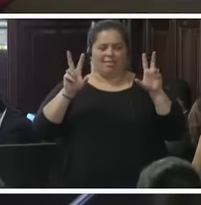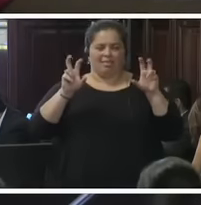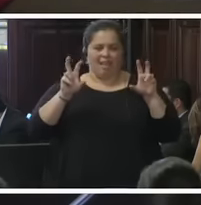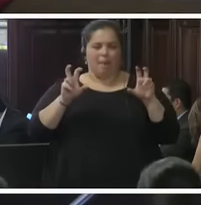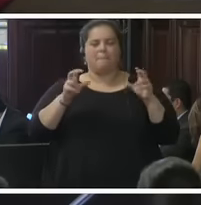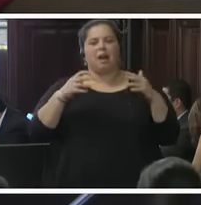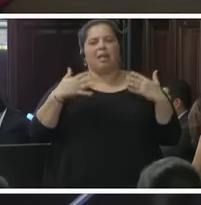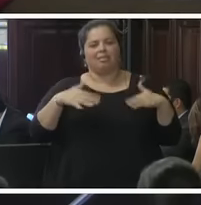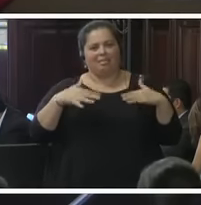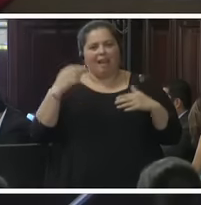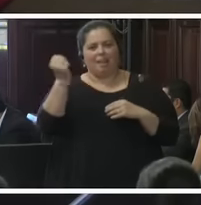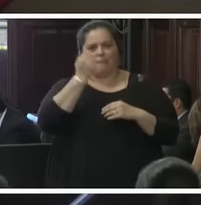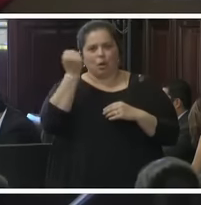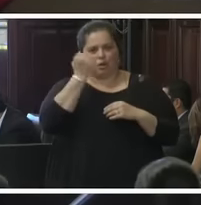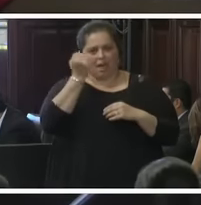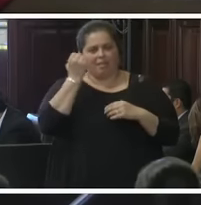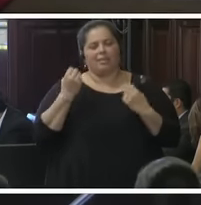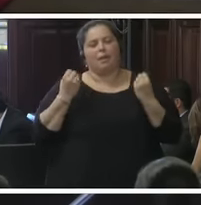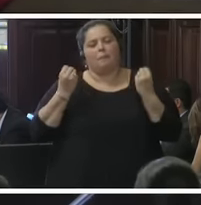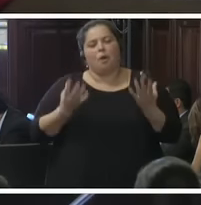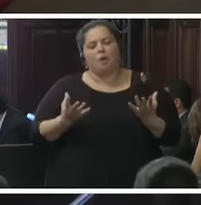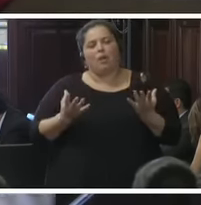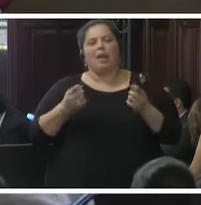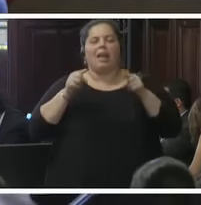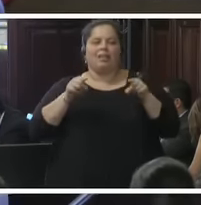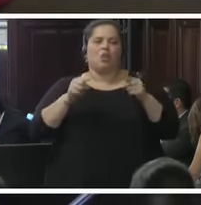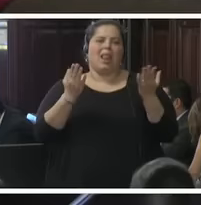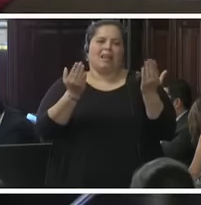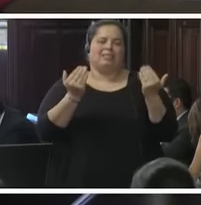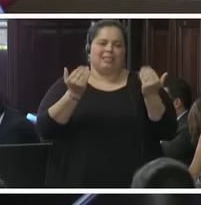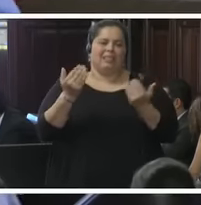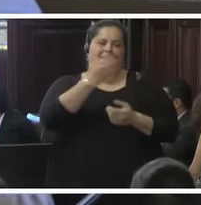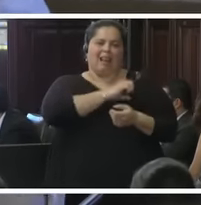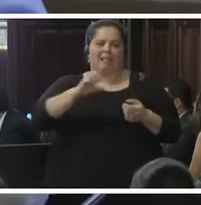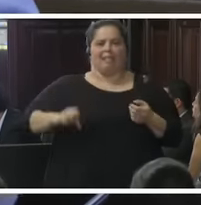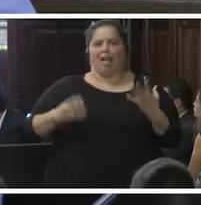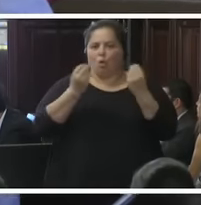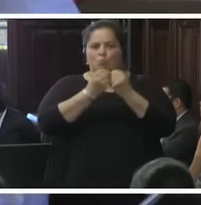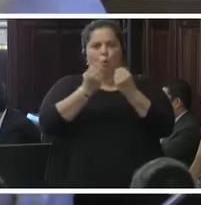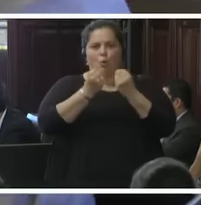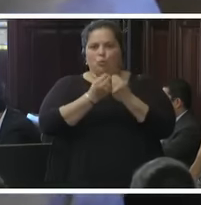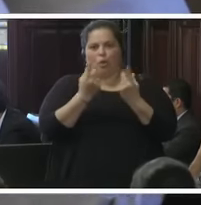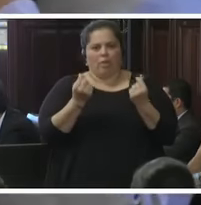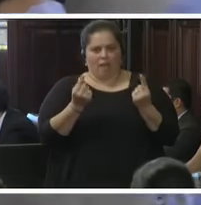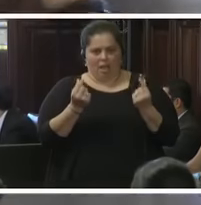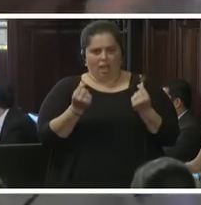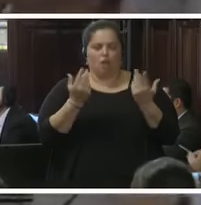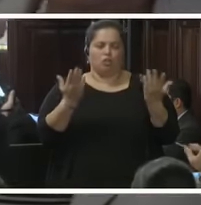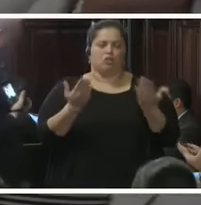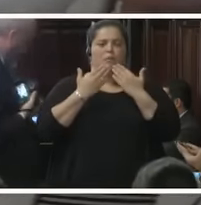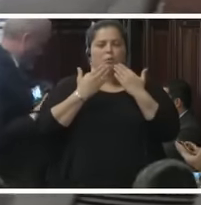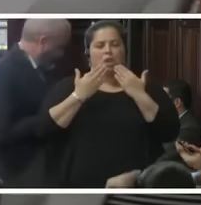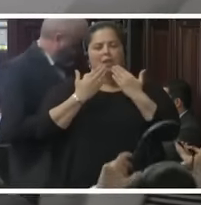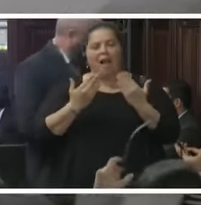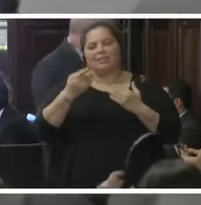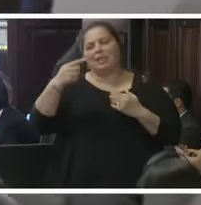importante, porque le exige al Estado mucho dinero, entre otras cosas. Muchas gracias, señora